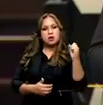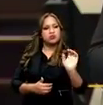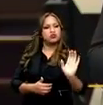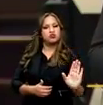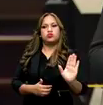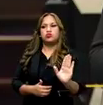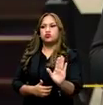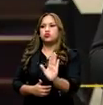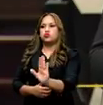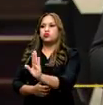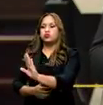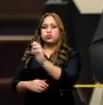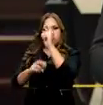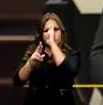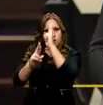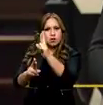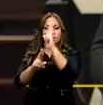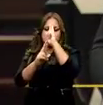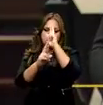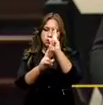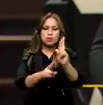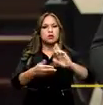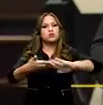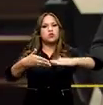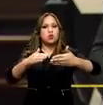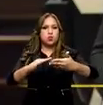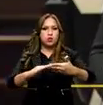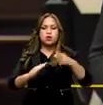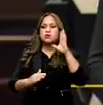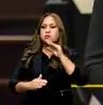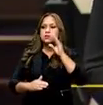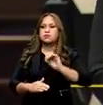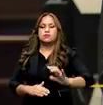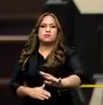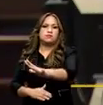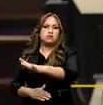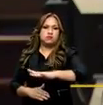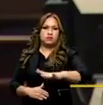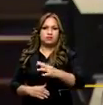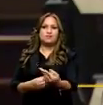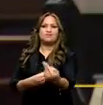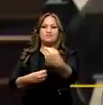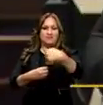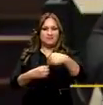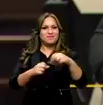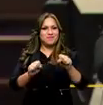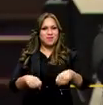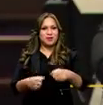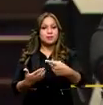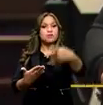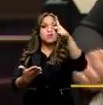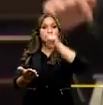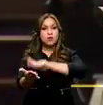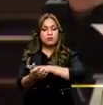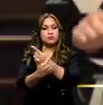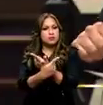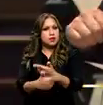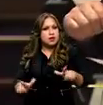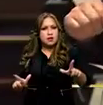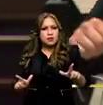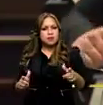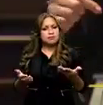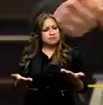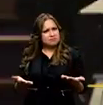de los pueblos, nacionalidades y comunidades de participar de esa investigación. Con software libre lo que